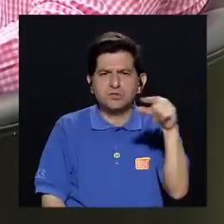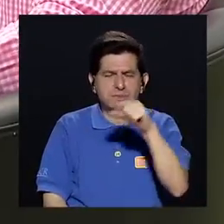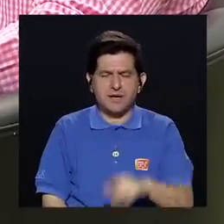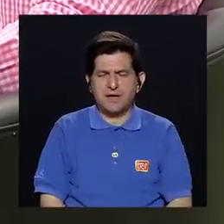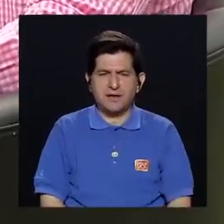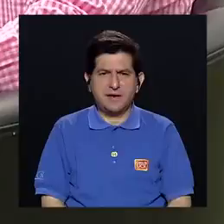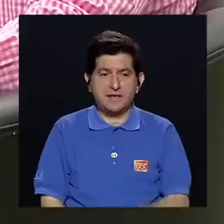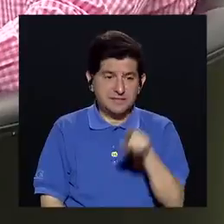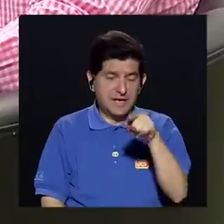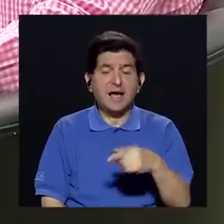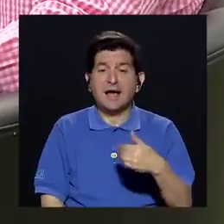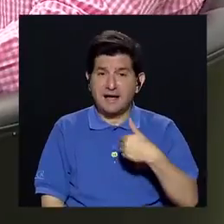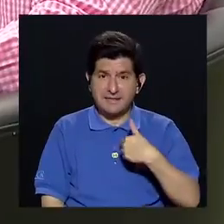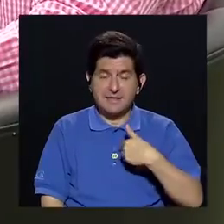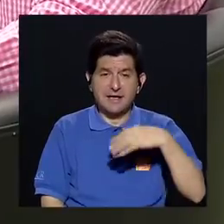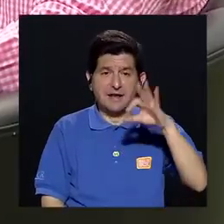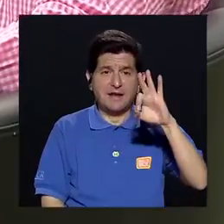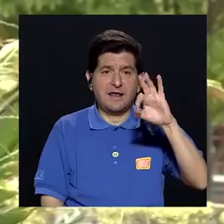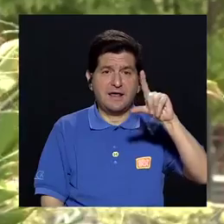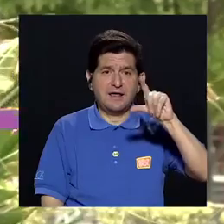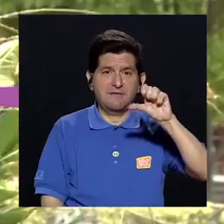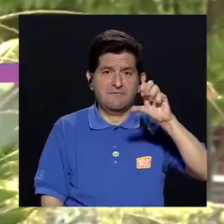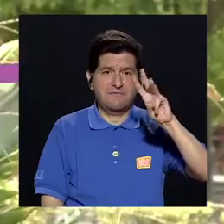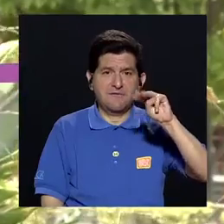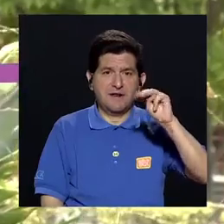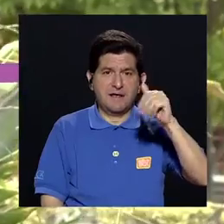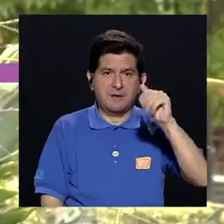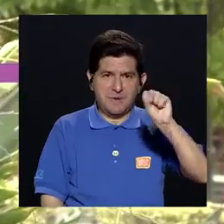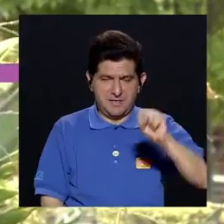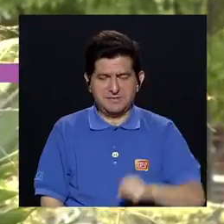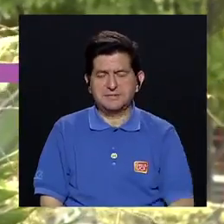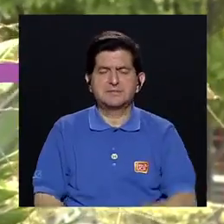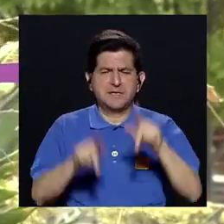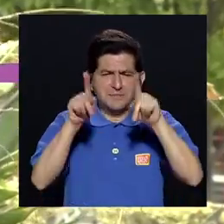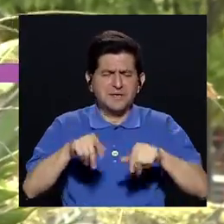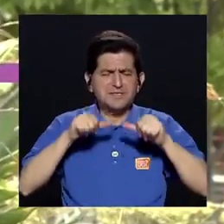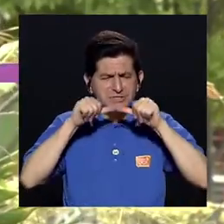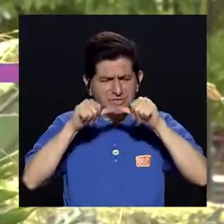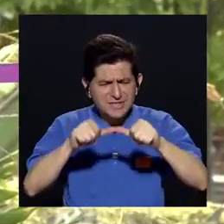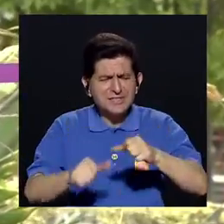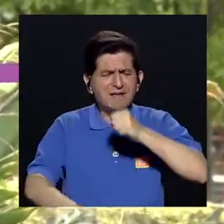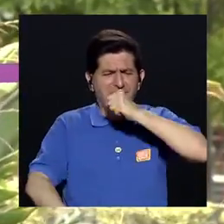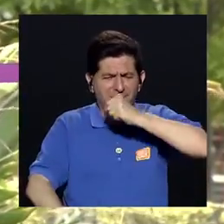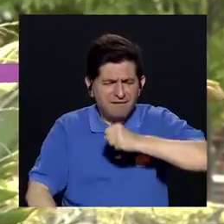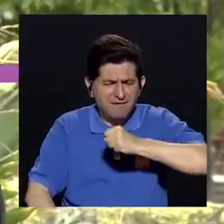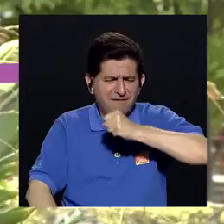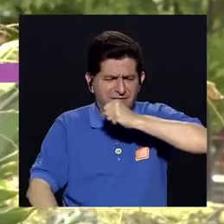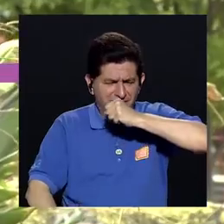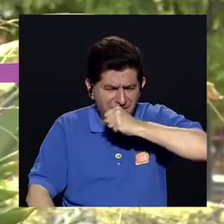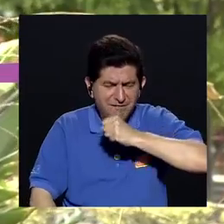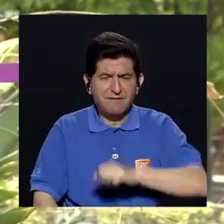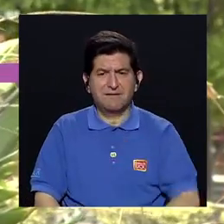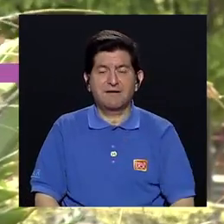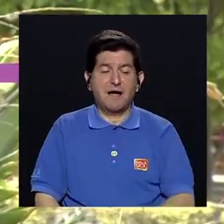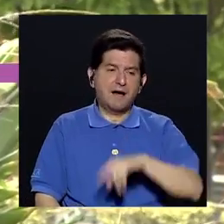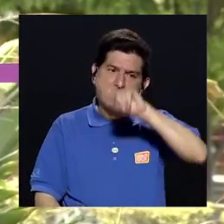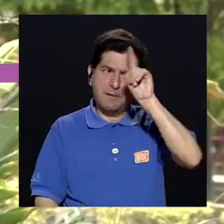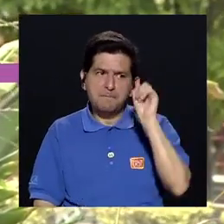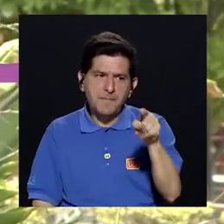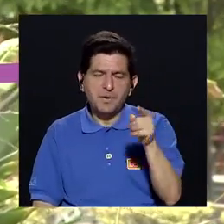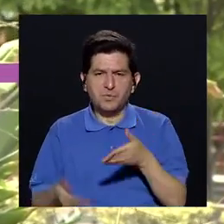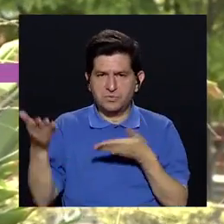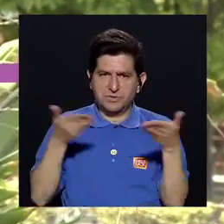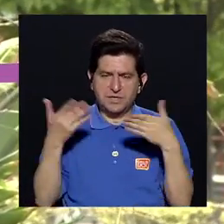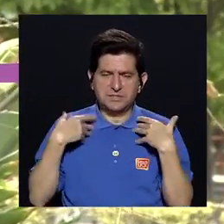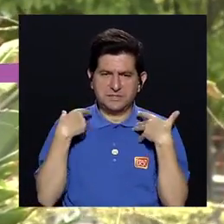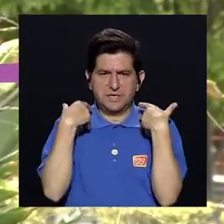¿Productiva es con flemas? Con flemas Si una persona persiste con esa tos Y esa tos debe consultar a los